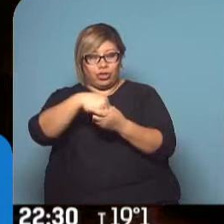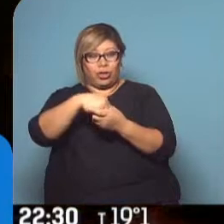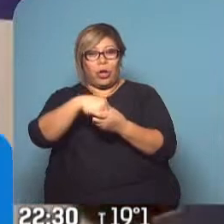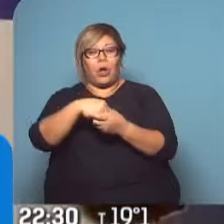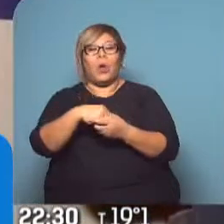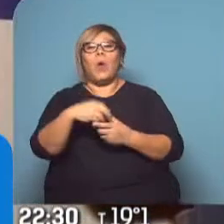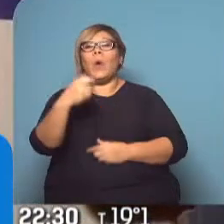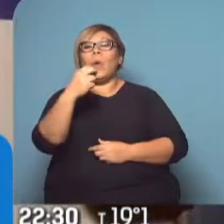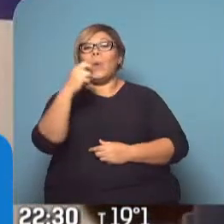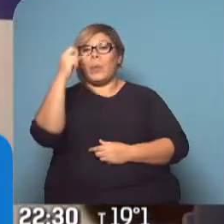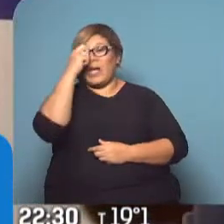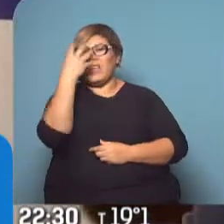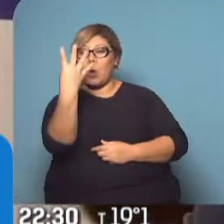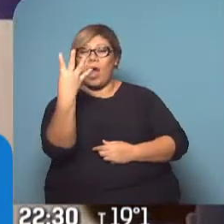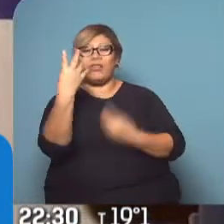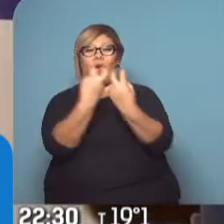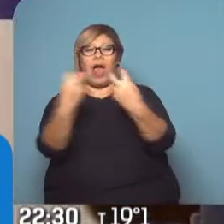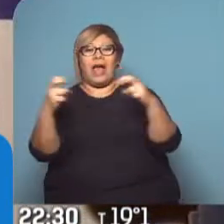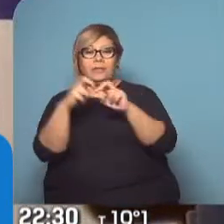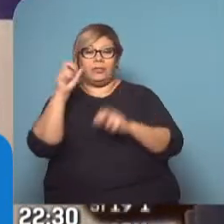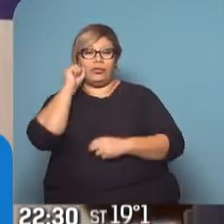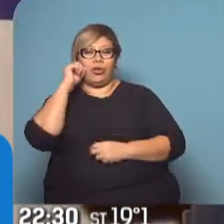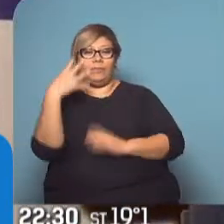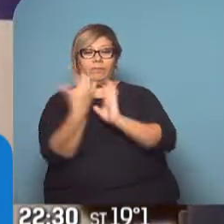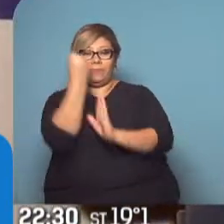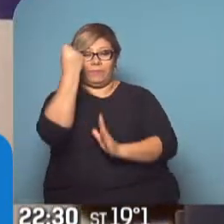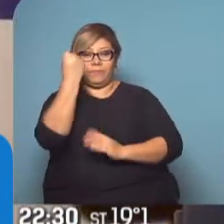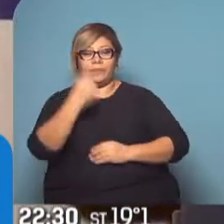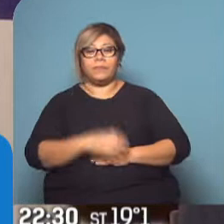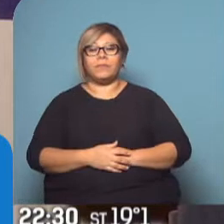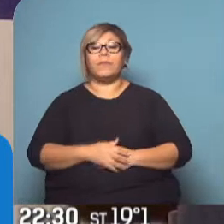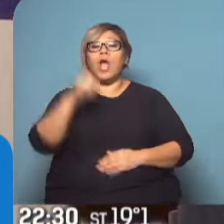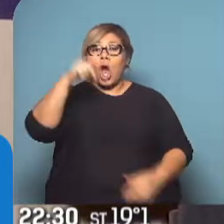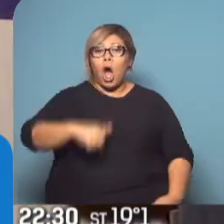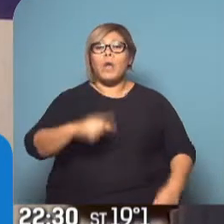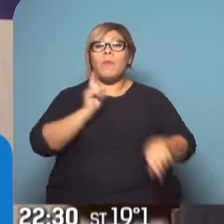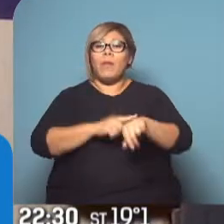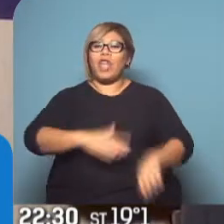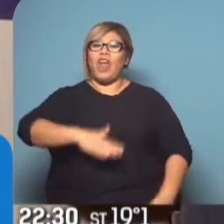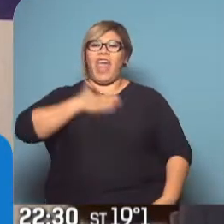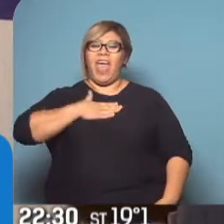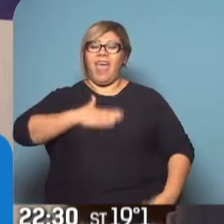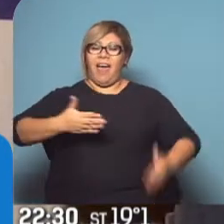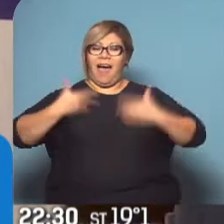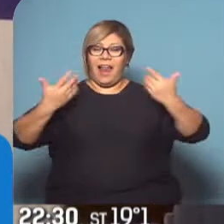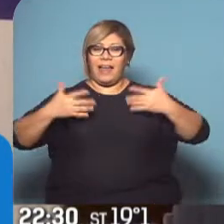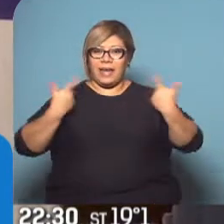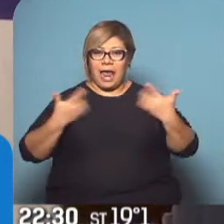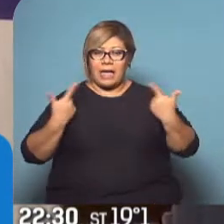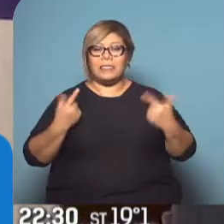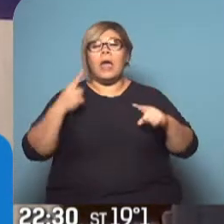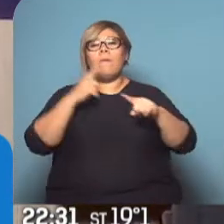escaños. Hoy es un momento de alegría, pero también de preocupación. Un momento de alegría por esos 24